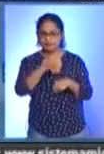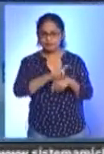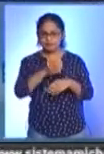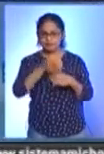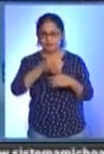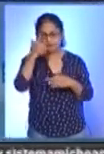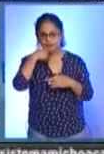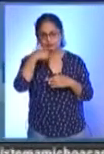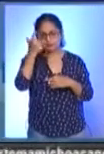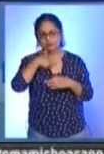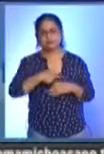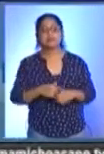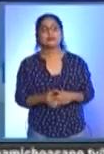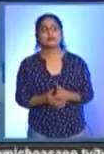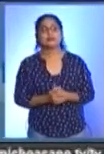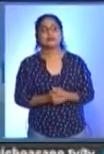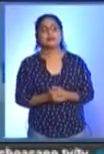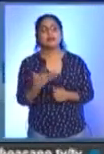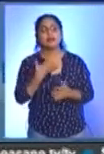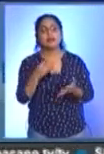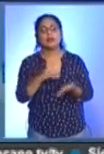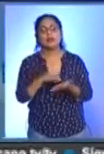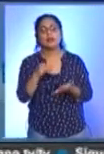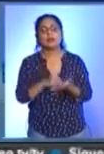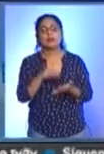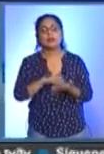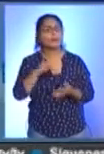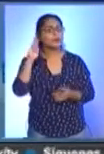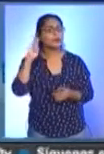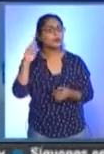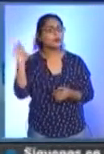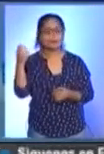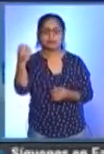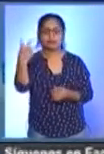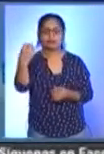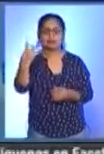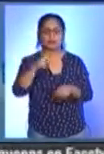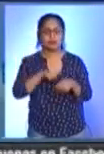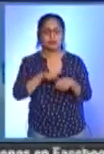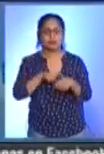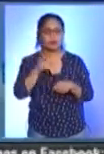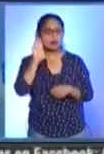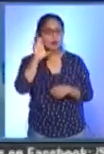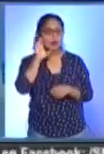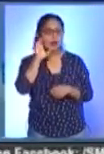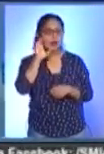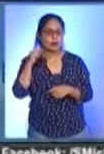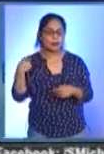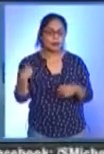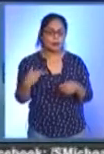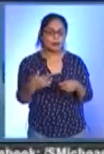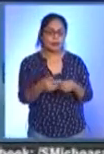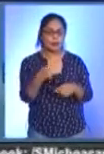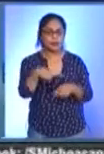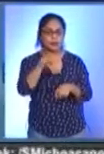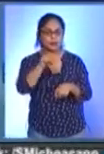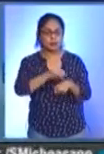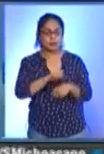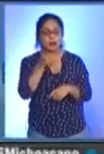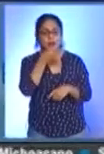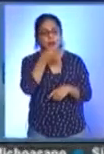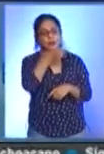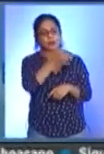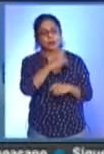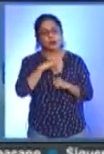para esta noche. Se mantendrá Michoacán en semáforo naranja en el transcurso de la semana. Así lo informaron